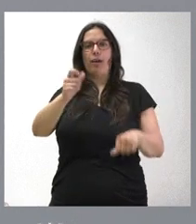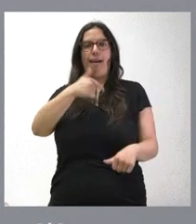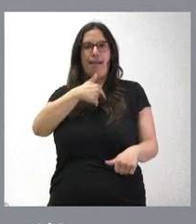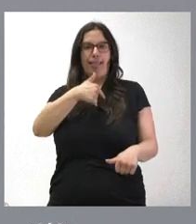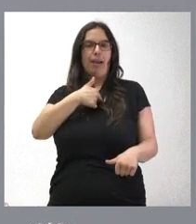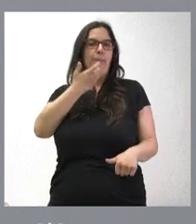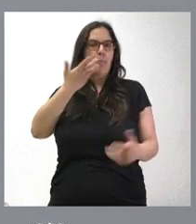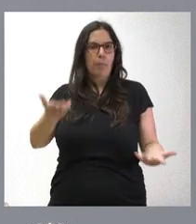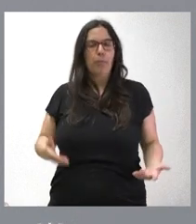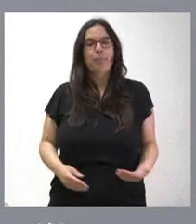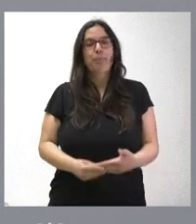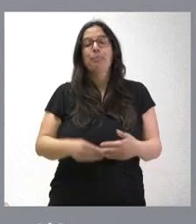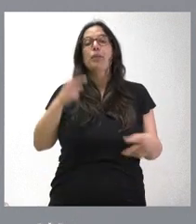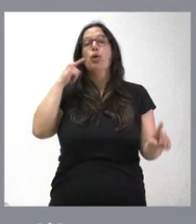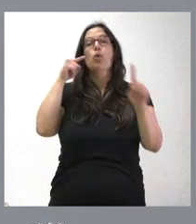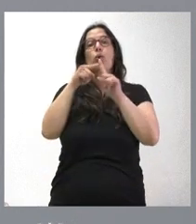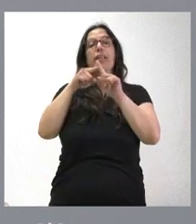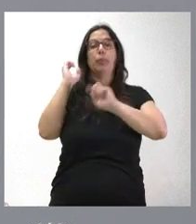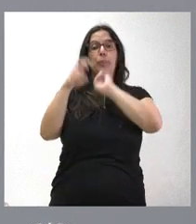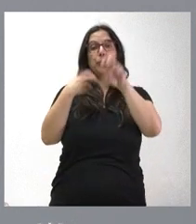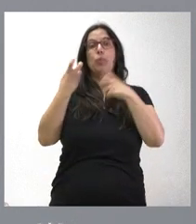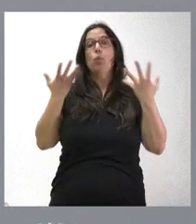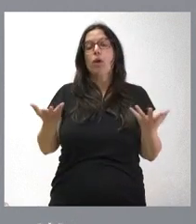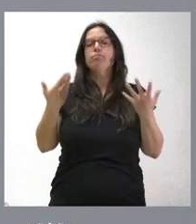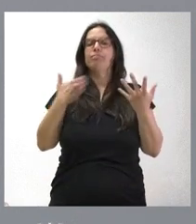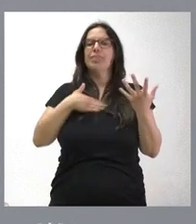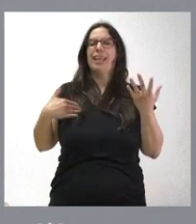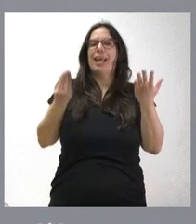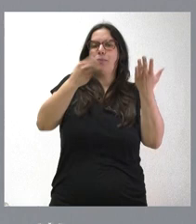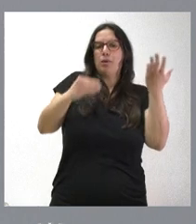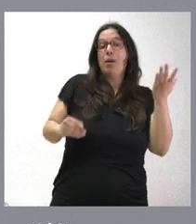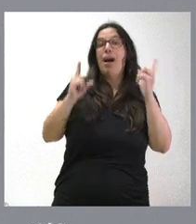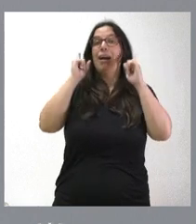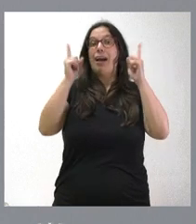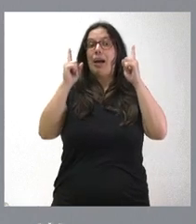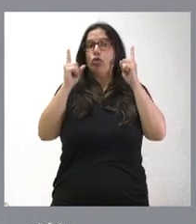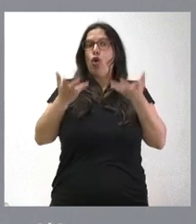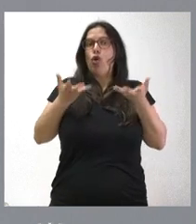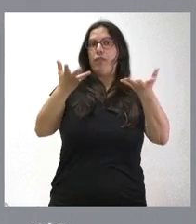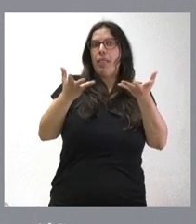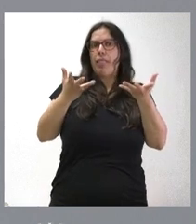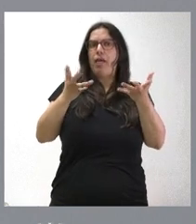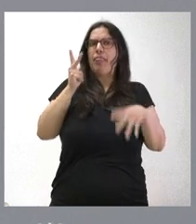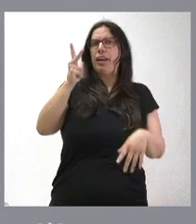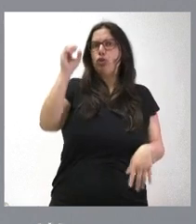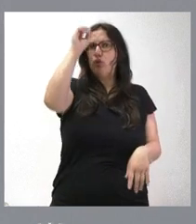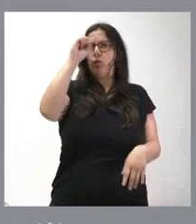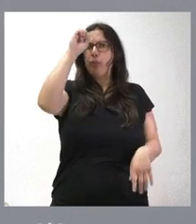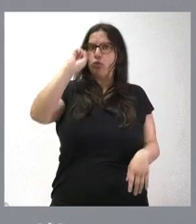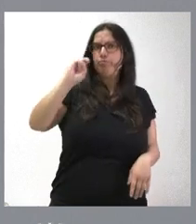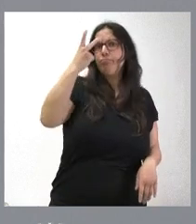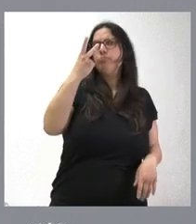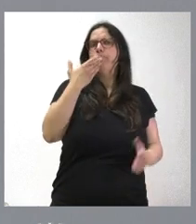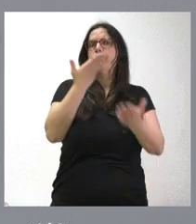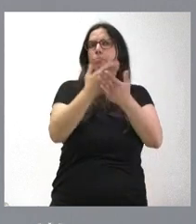entre otros. El objeto principal de esta modificación es ampliar y mejorar los supuestos en los que se puede ejercer el derecho a la segunda opinión